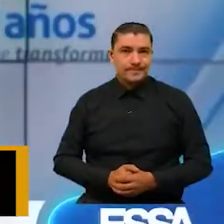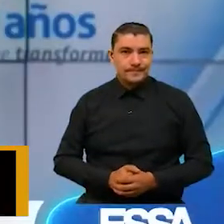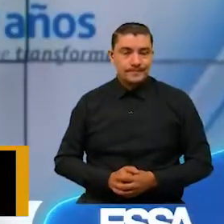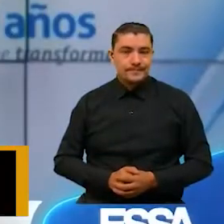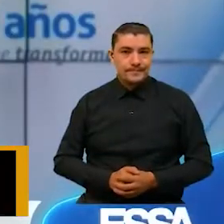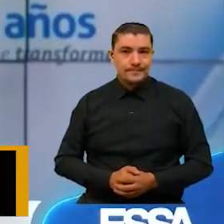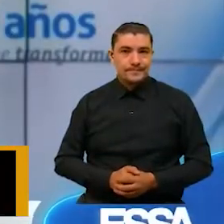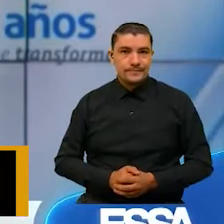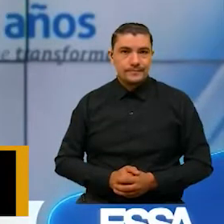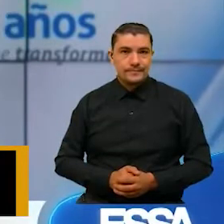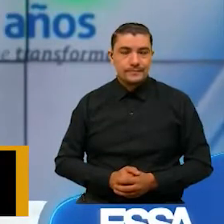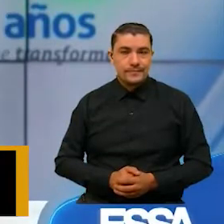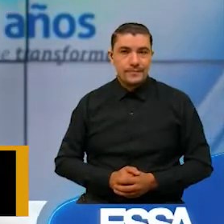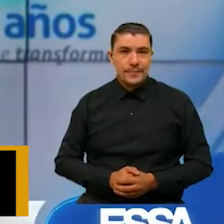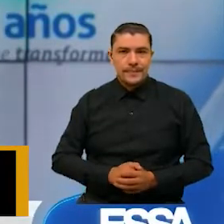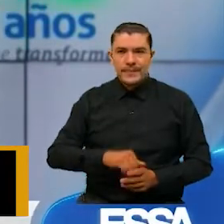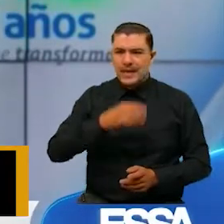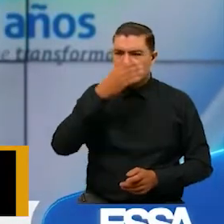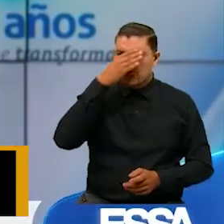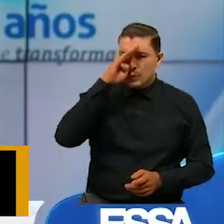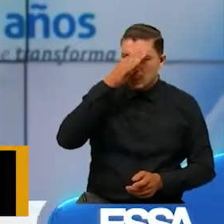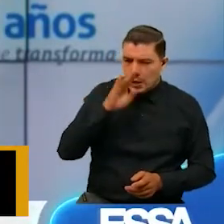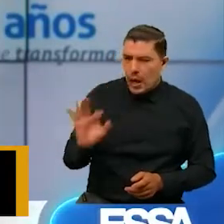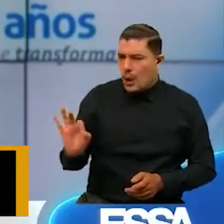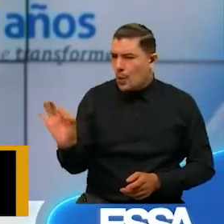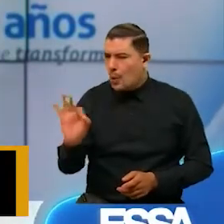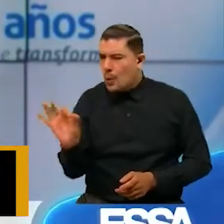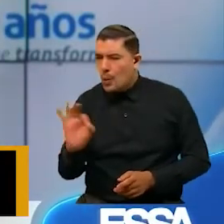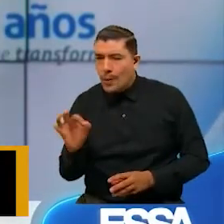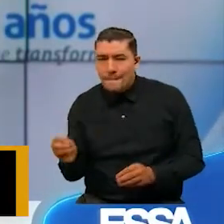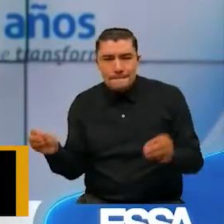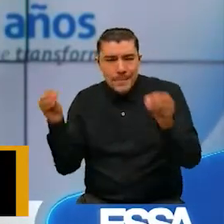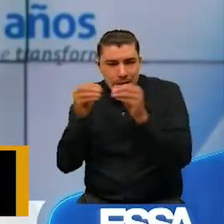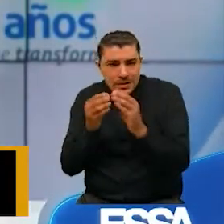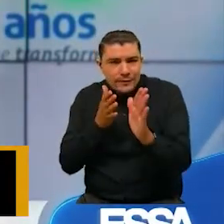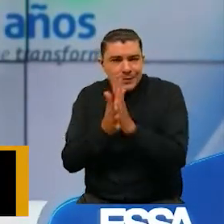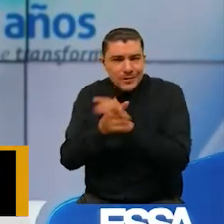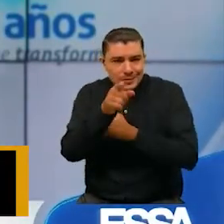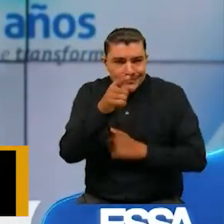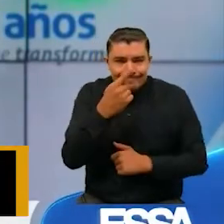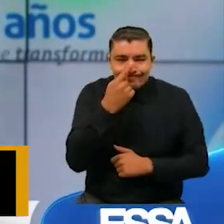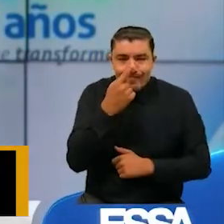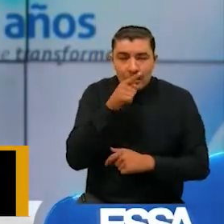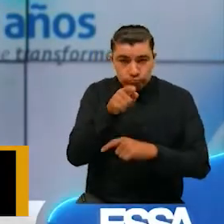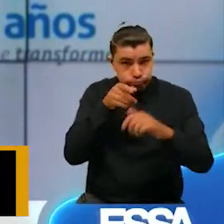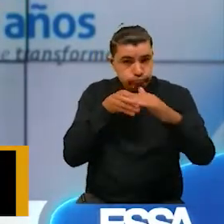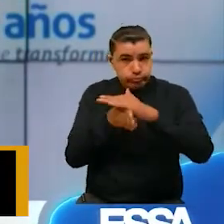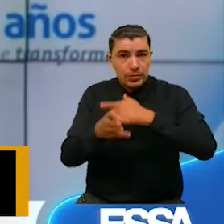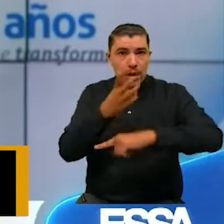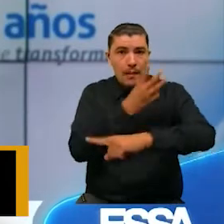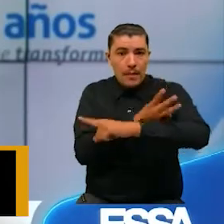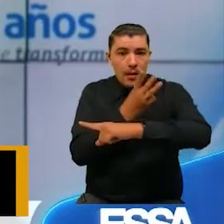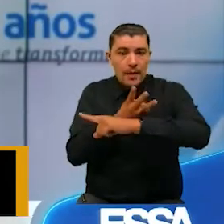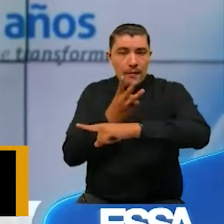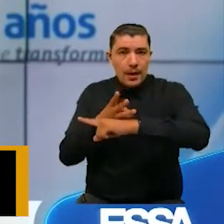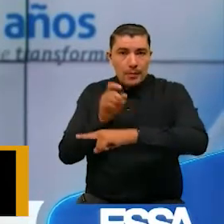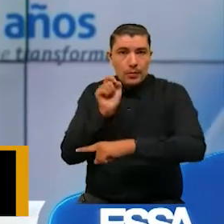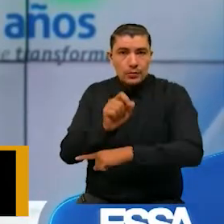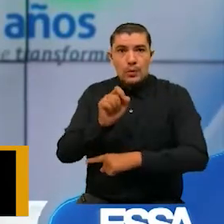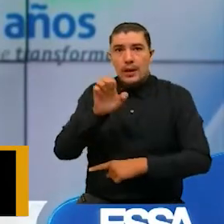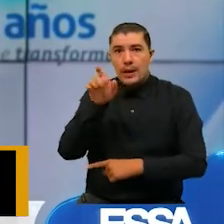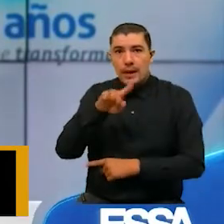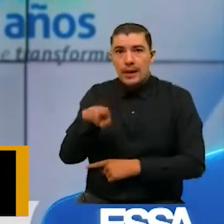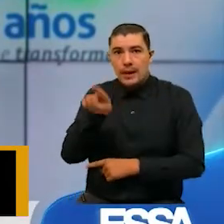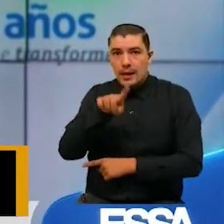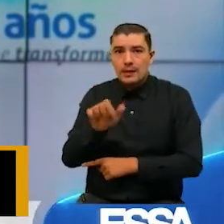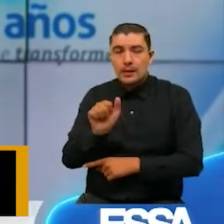Aclara dudas o conoce mayor información acerca del RETIE visitando nuestra página web www.esa.com